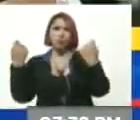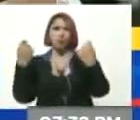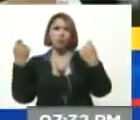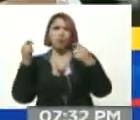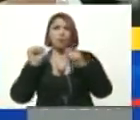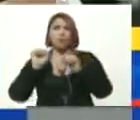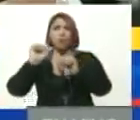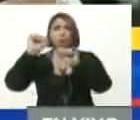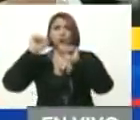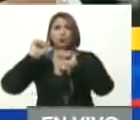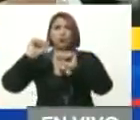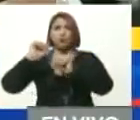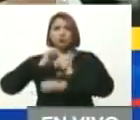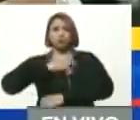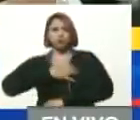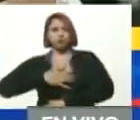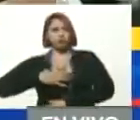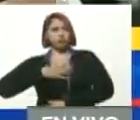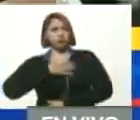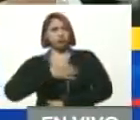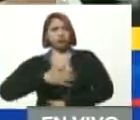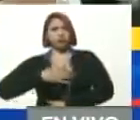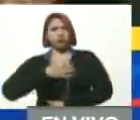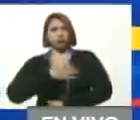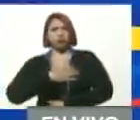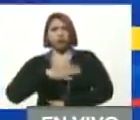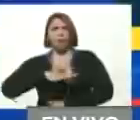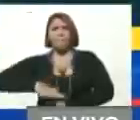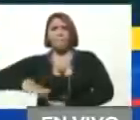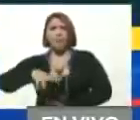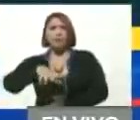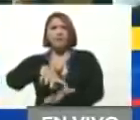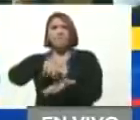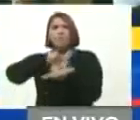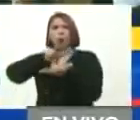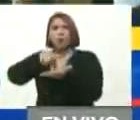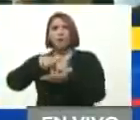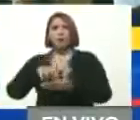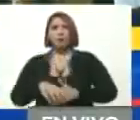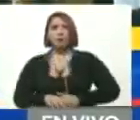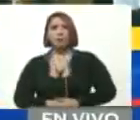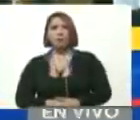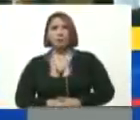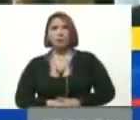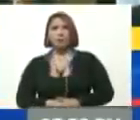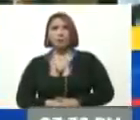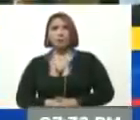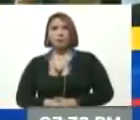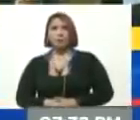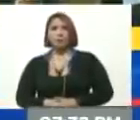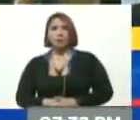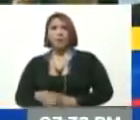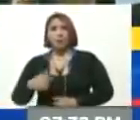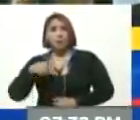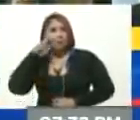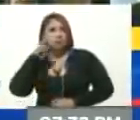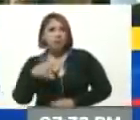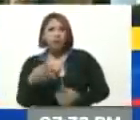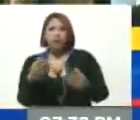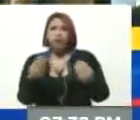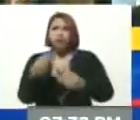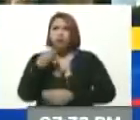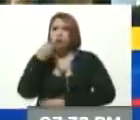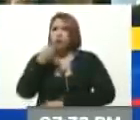protesta y de indignación en la plaza Bolívar y ahí estuvo medir mucha juventud había.